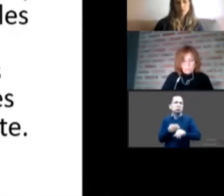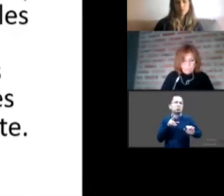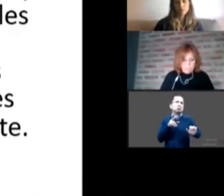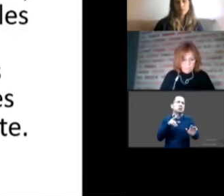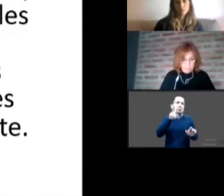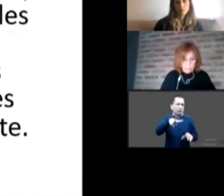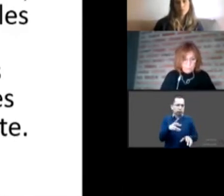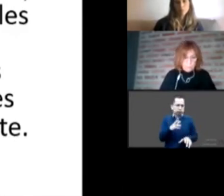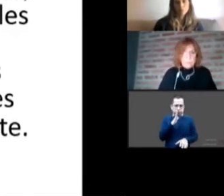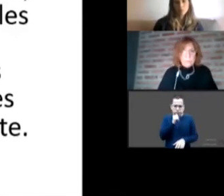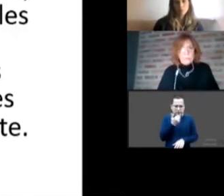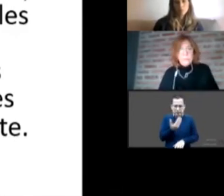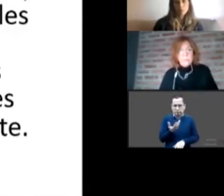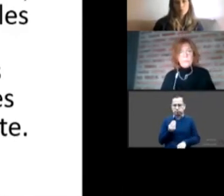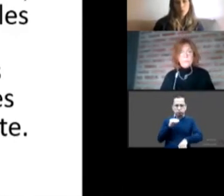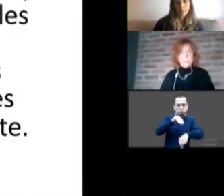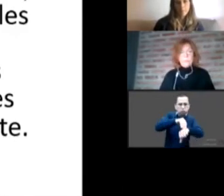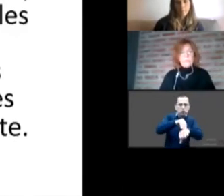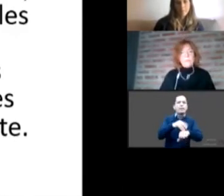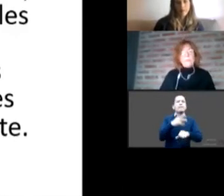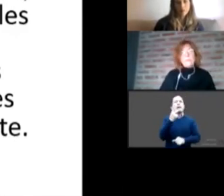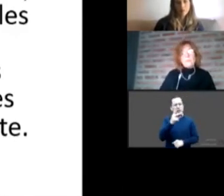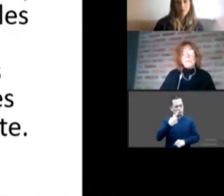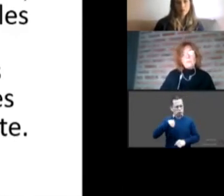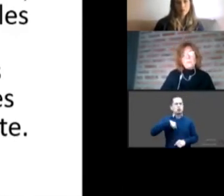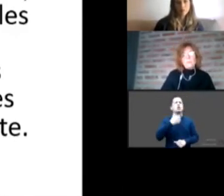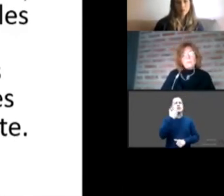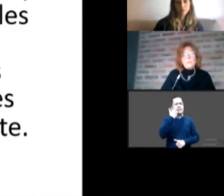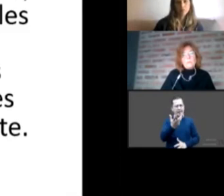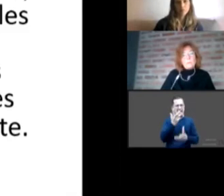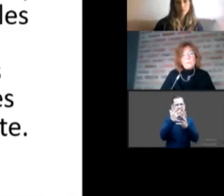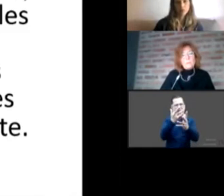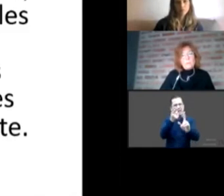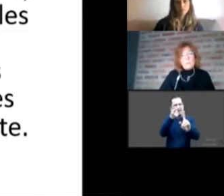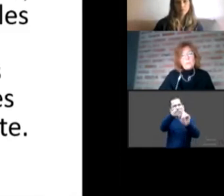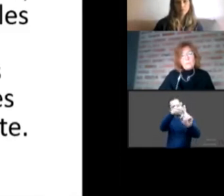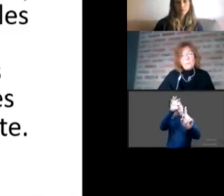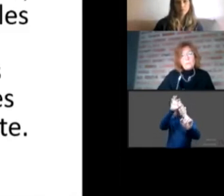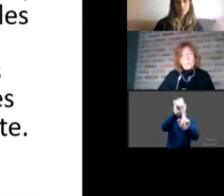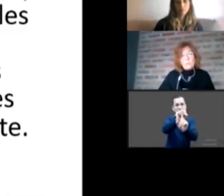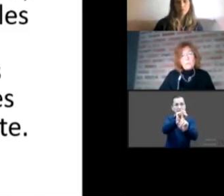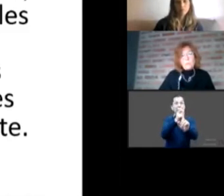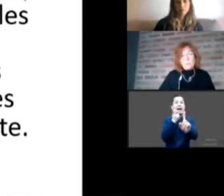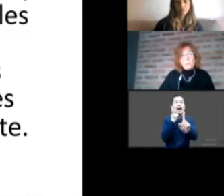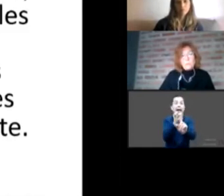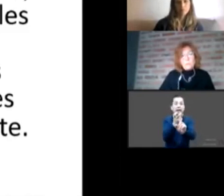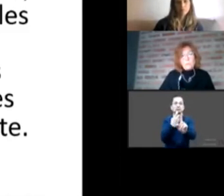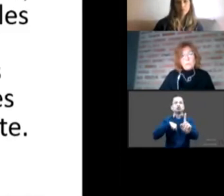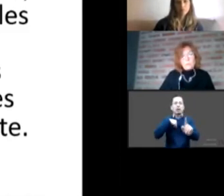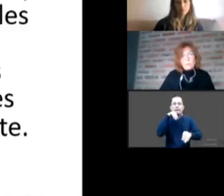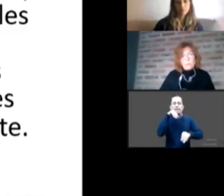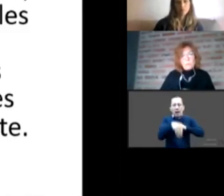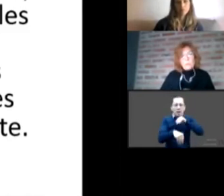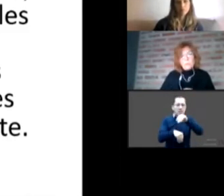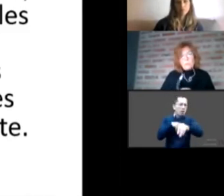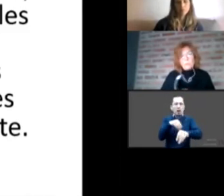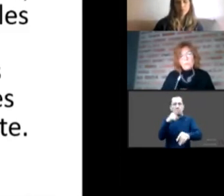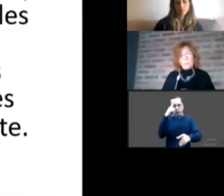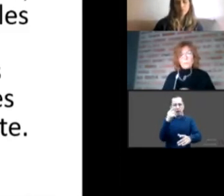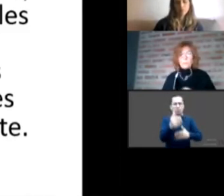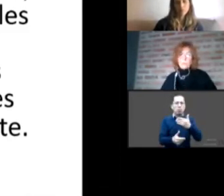queremos llegar a ellos. Uno de los anhelos es poder fluir entre